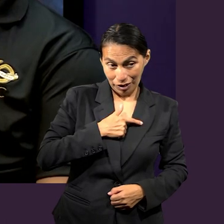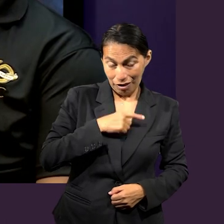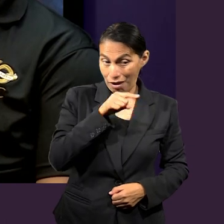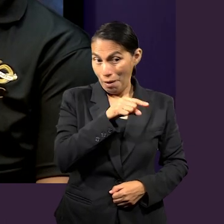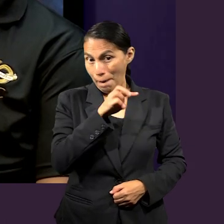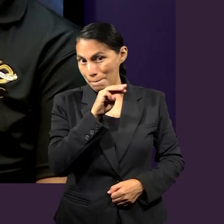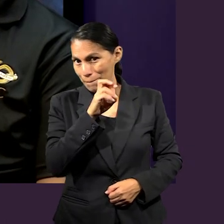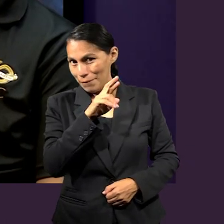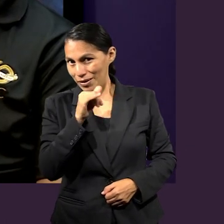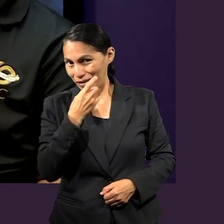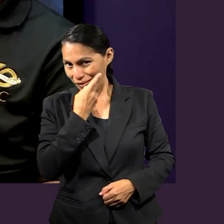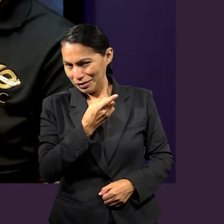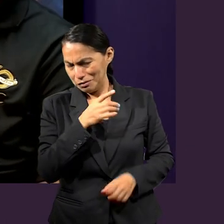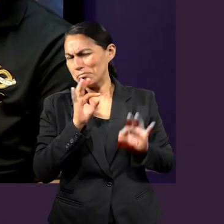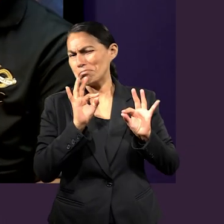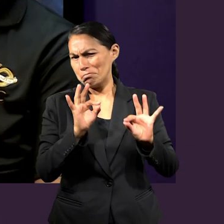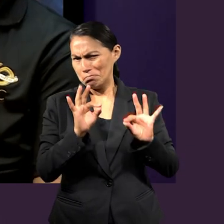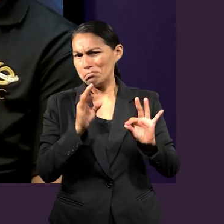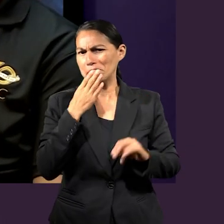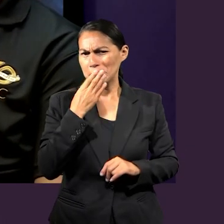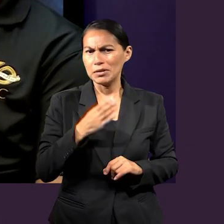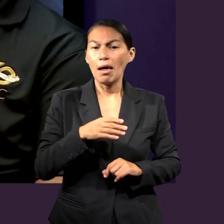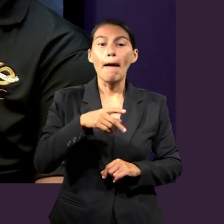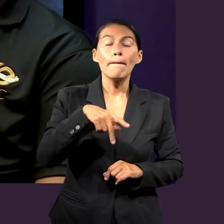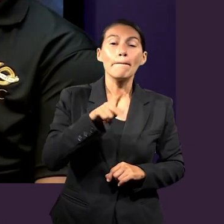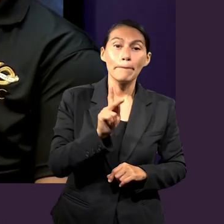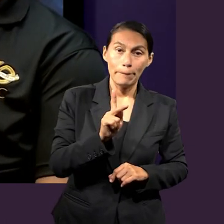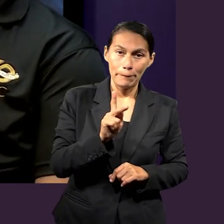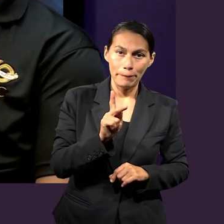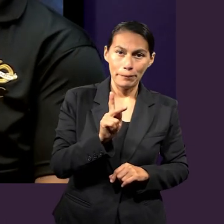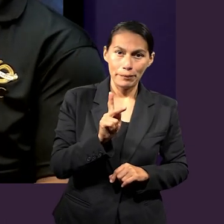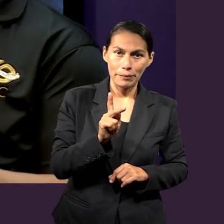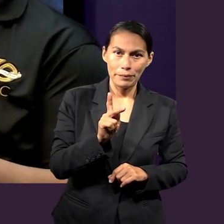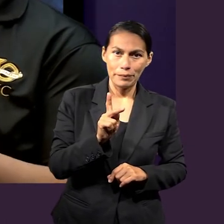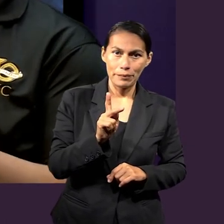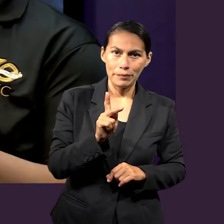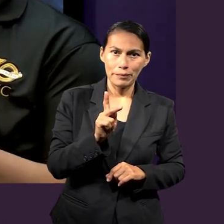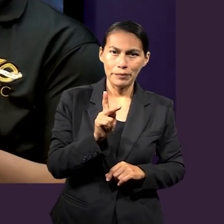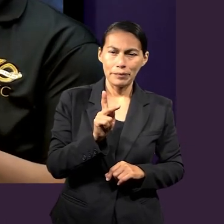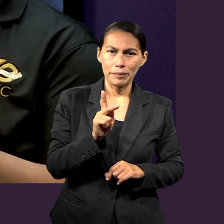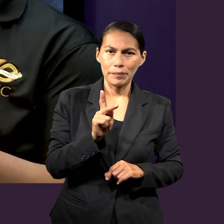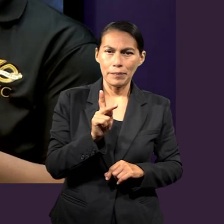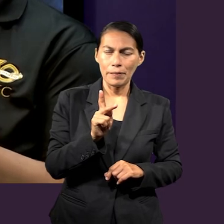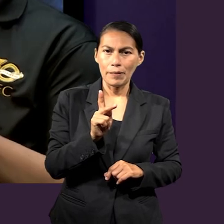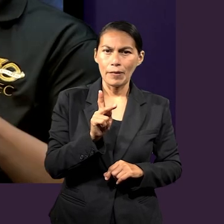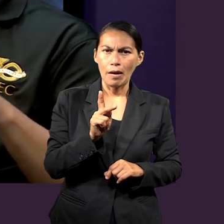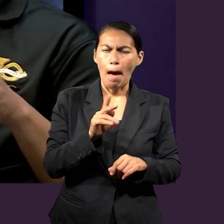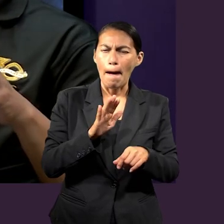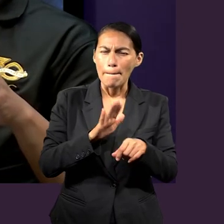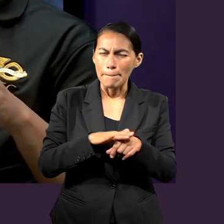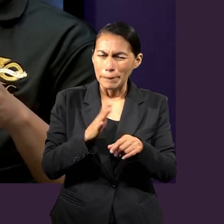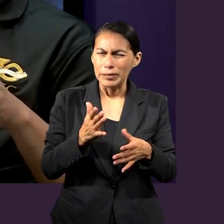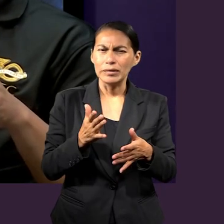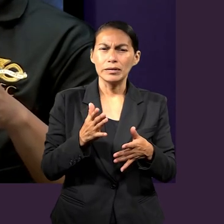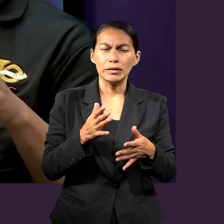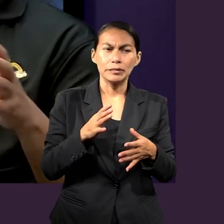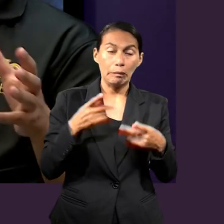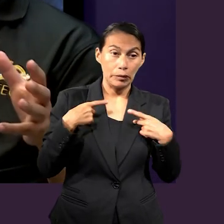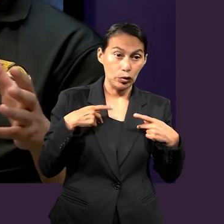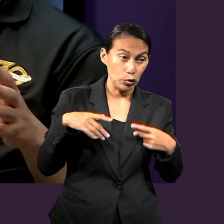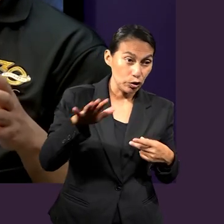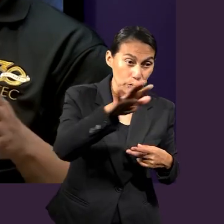agregar, me parece muy bonito lo que menciona Mari, pero quisiera verlo todavía un poco más